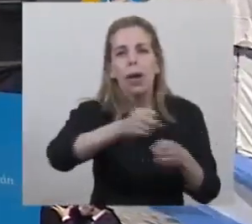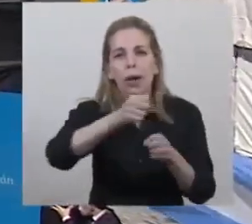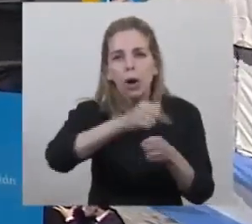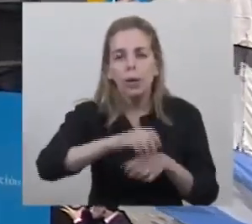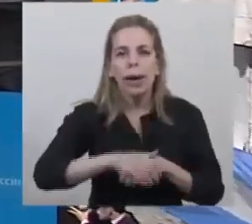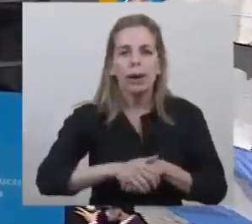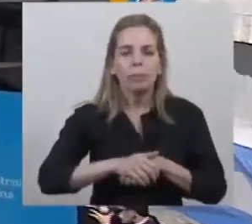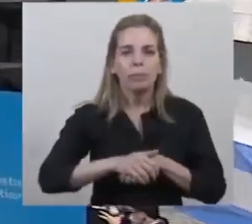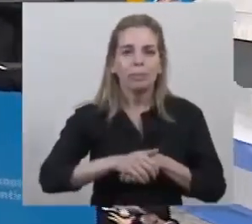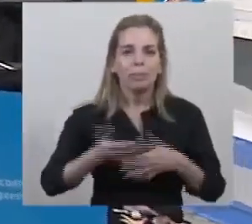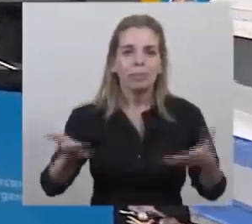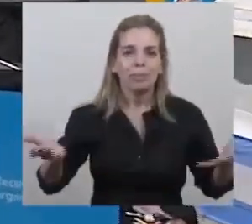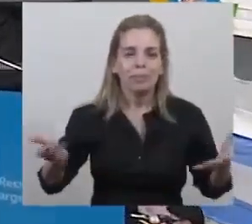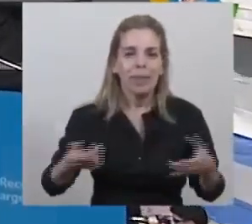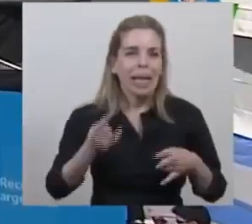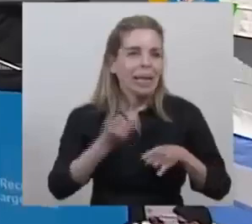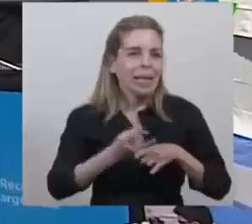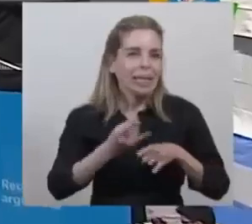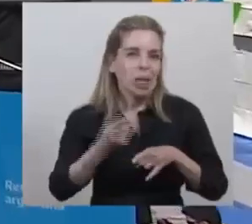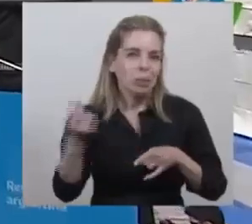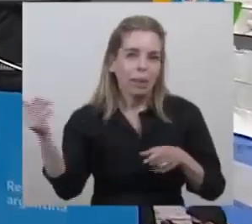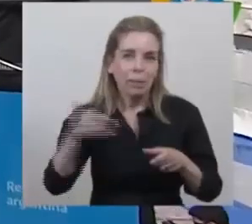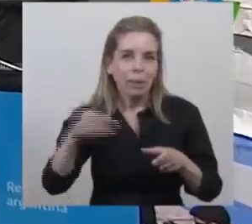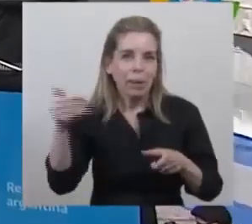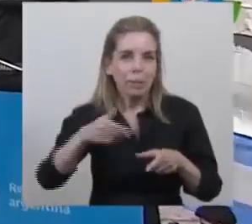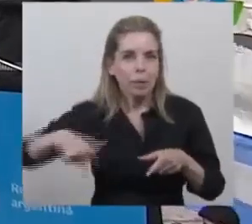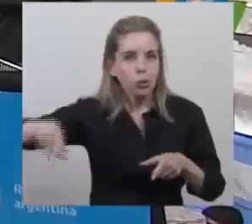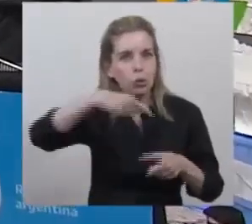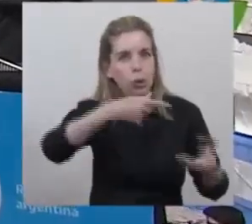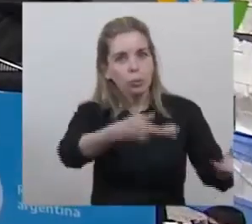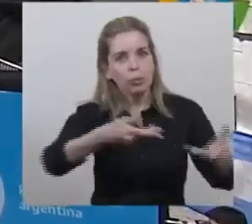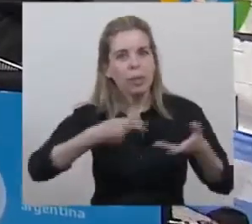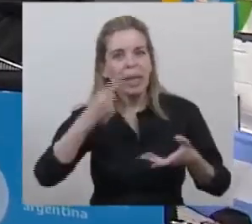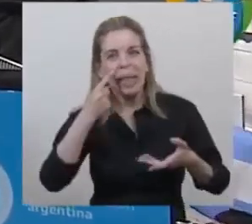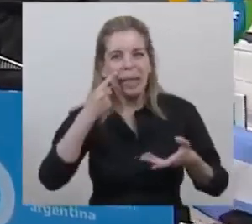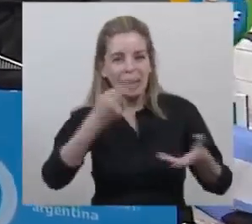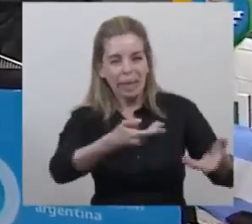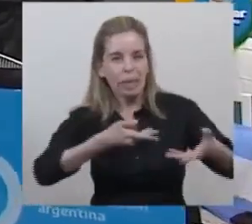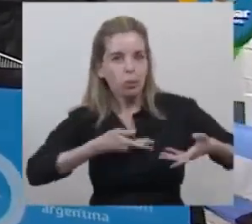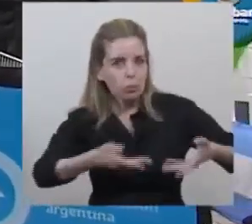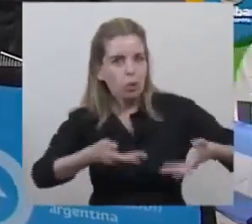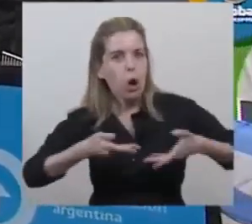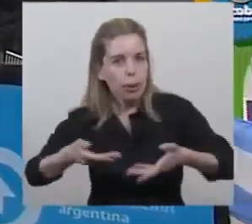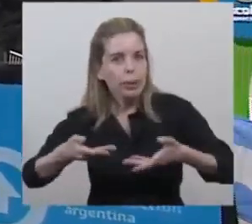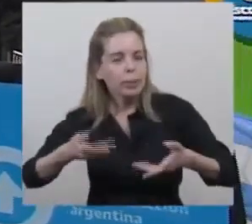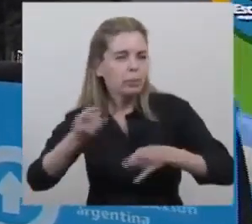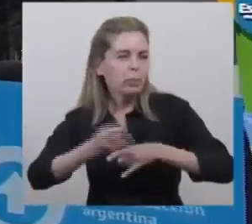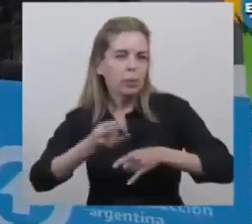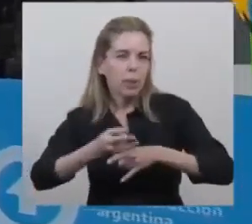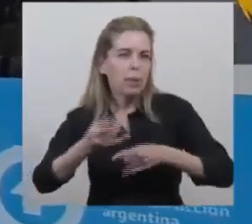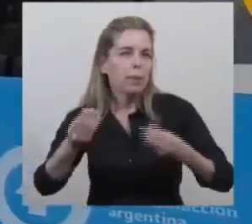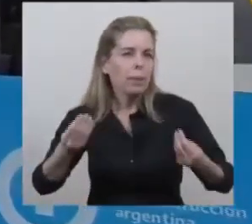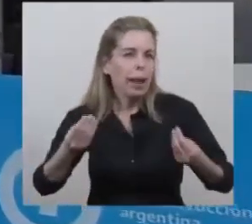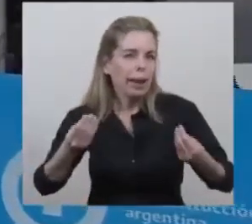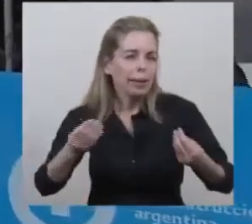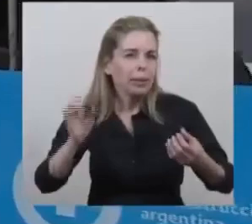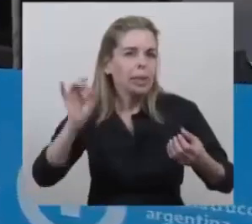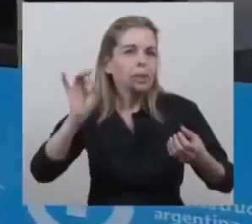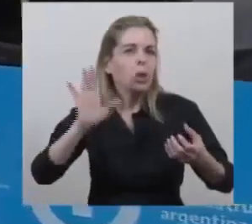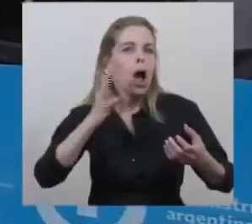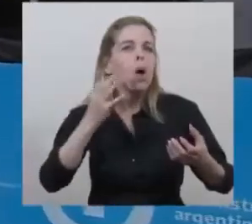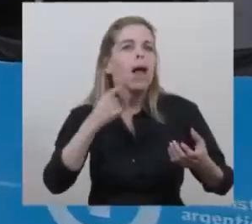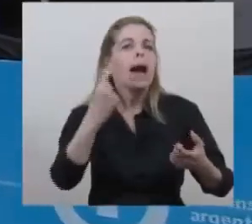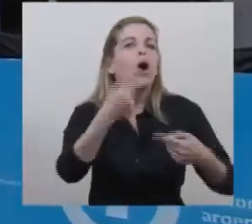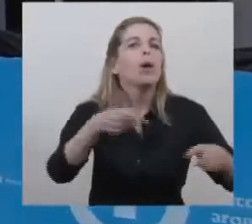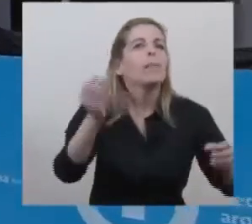Siempre que venimos a Escobar, que nos recibe el intendente, es para no solo hacer algo más,